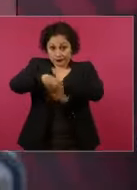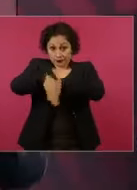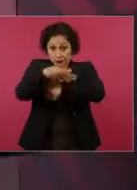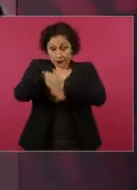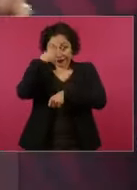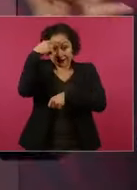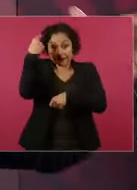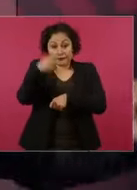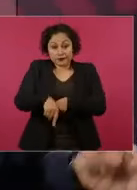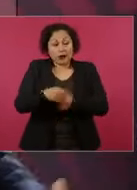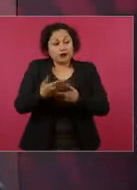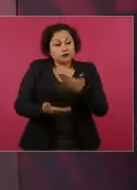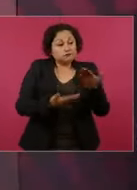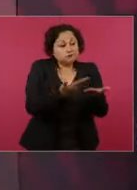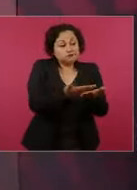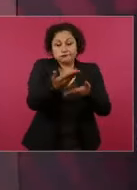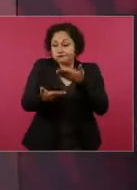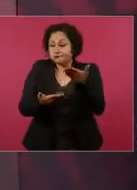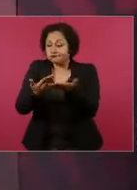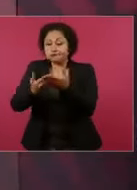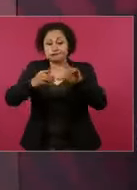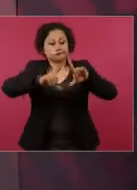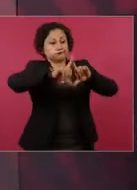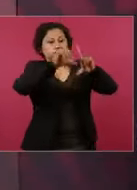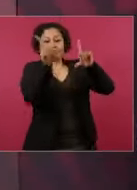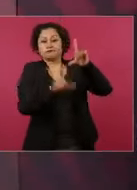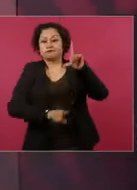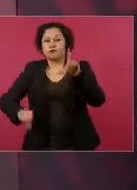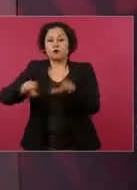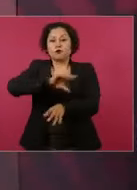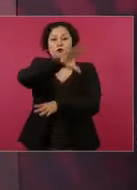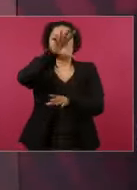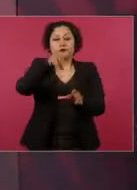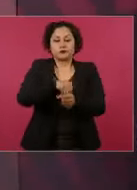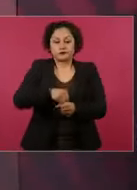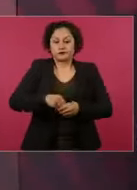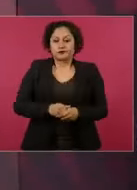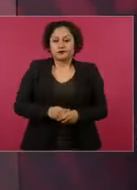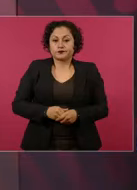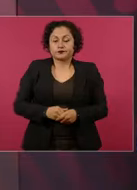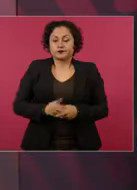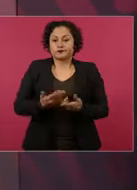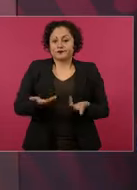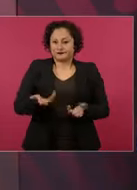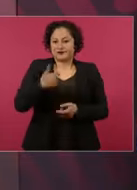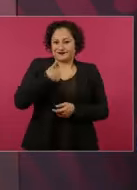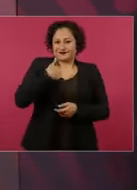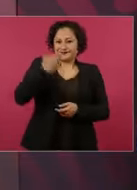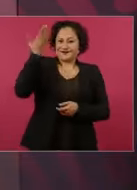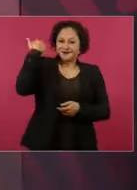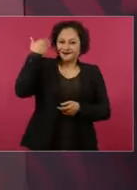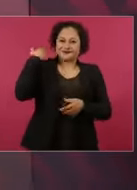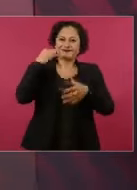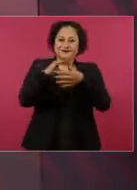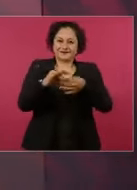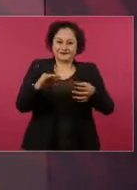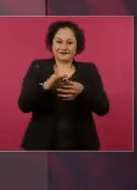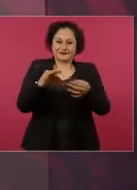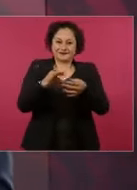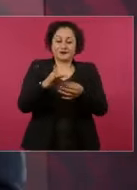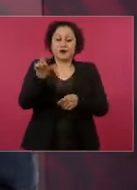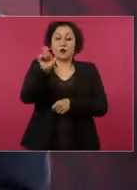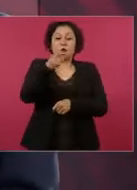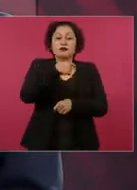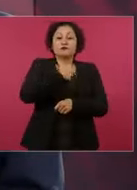todo el país. Yo les comentaba que esto lo queríamos hacer al principio del gobierno,